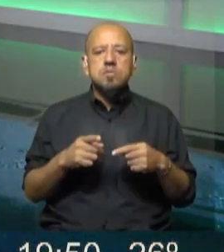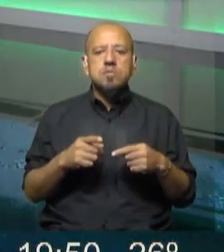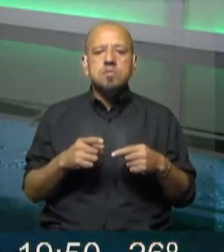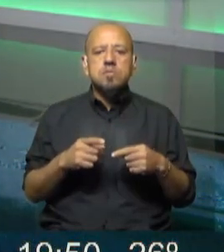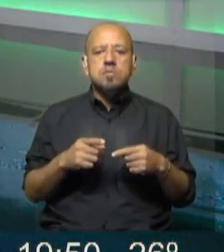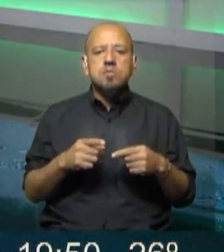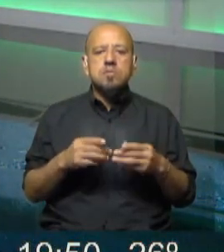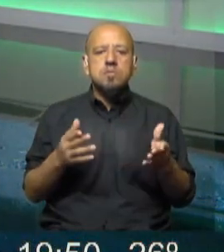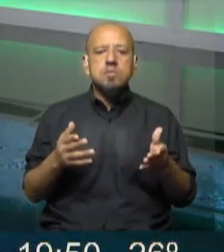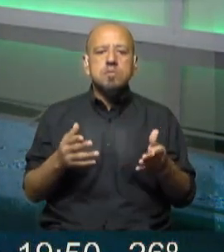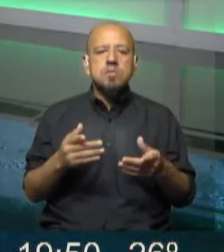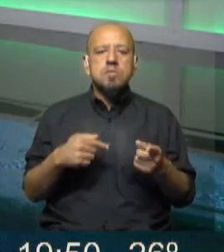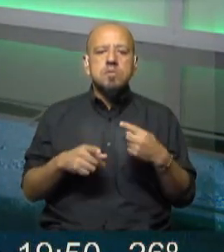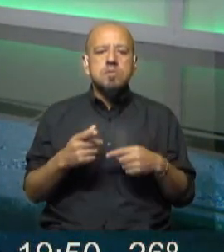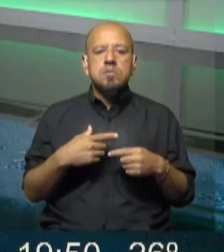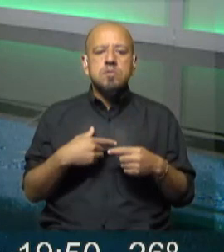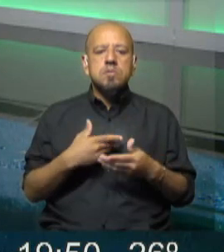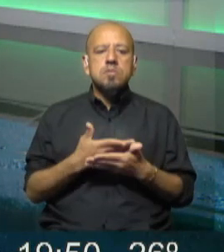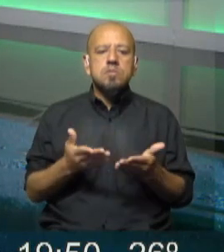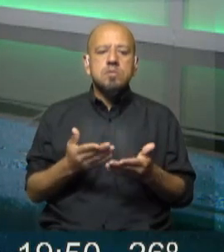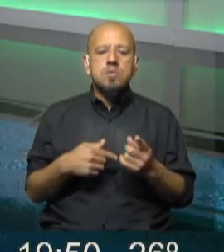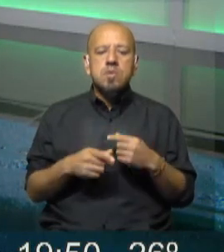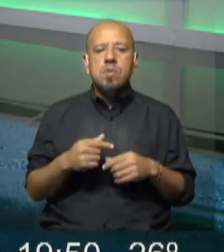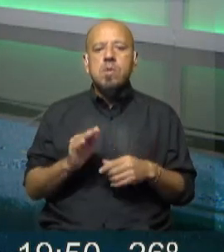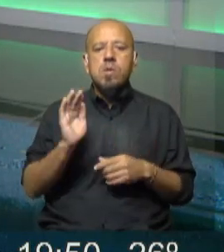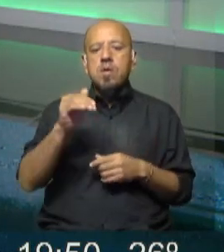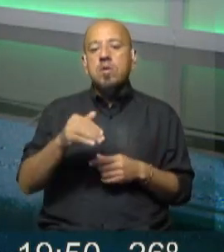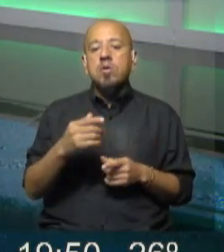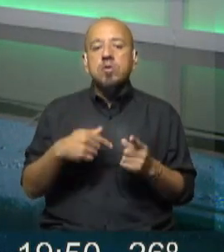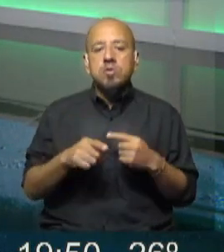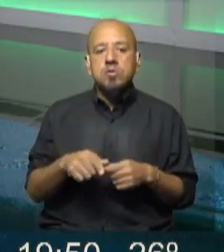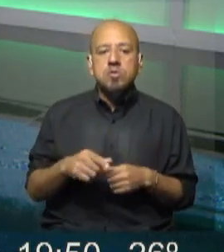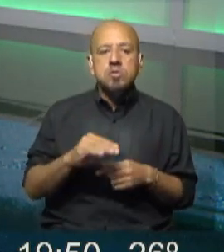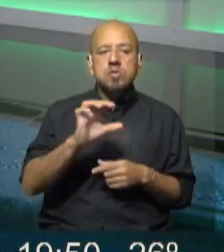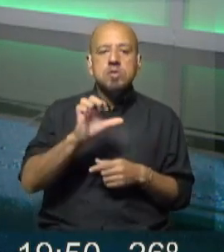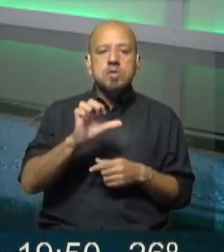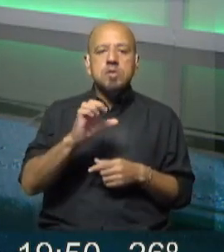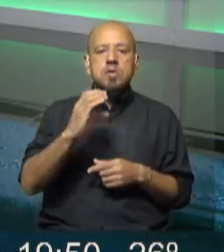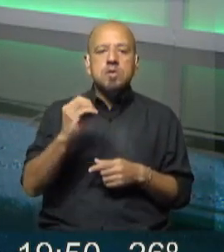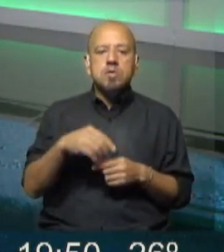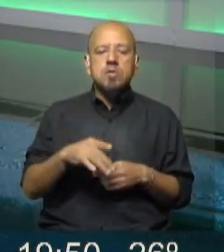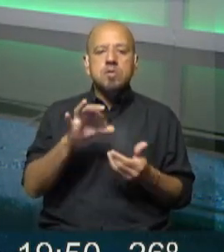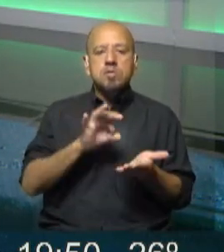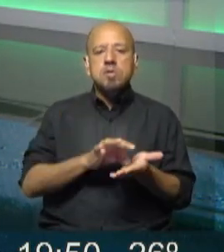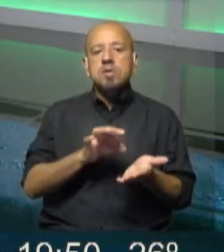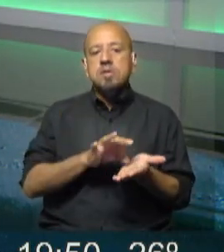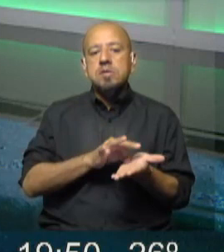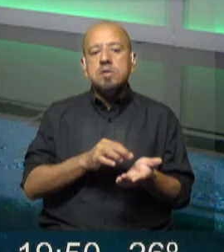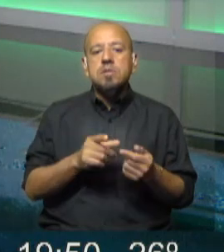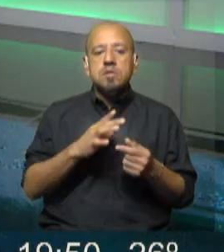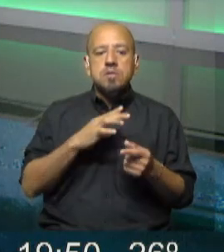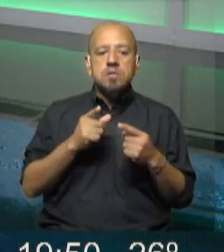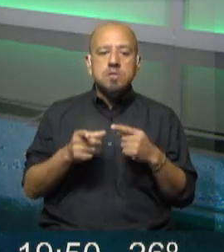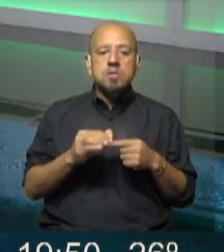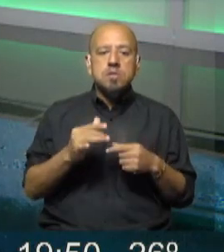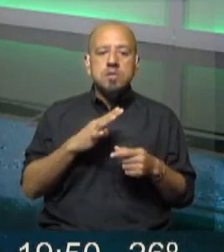mejores maneras de proteger las olas y estos ecosistemas también asociados. Recordemos